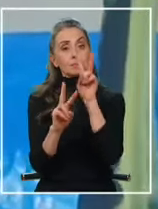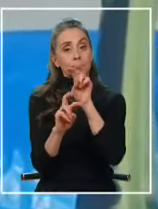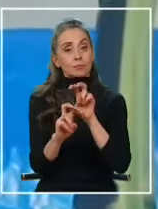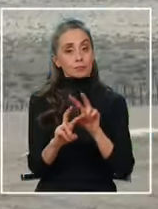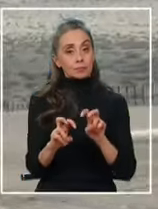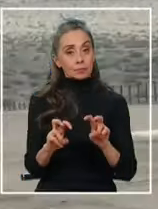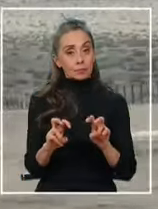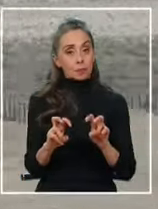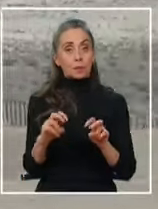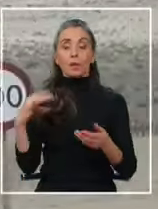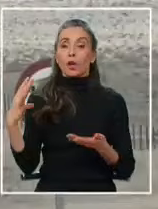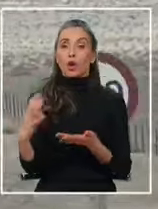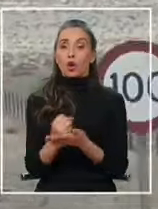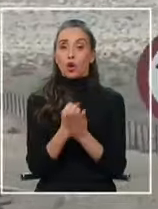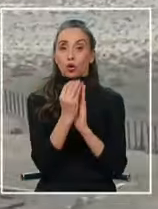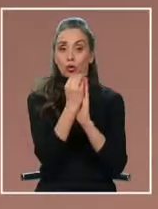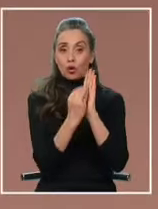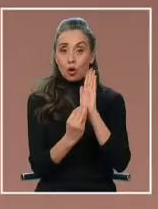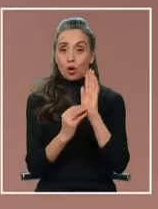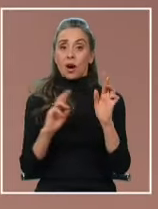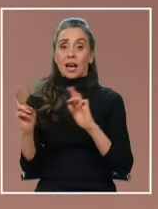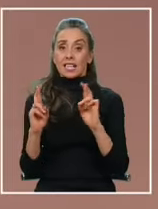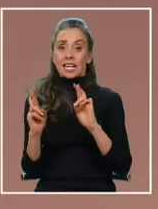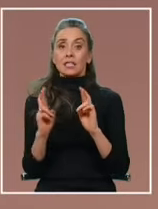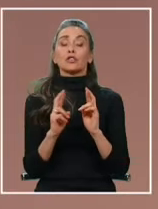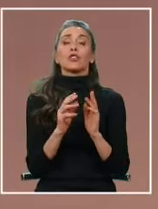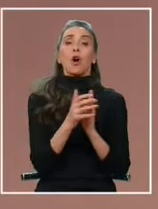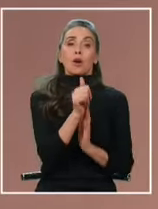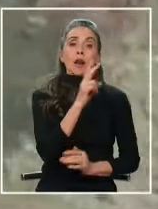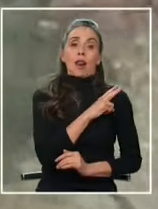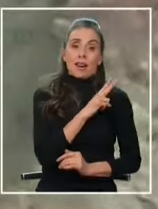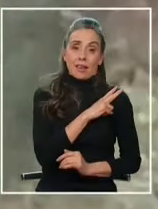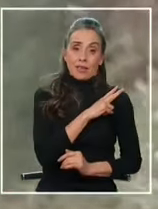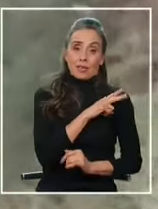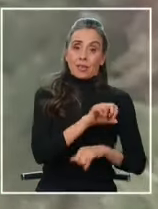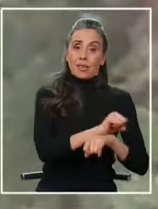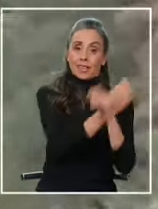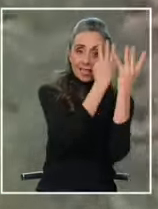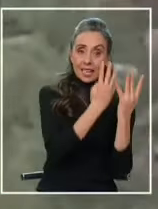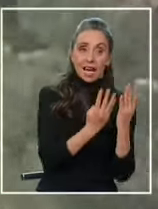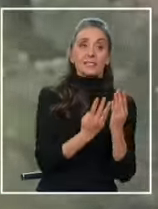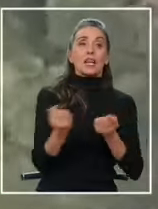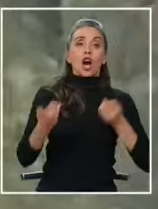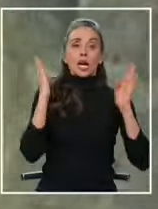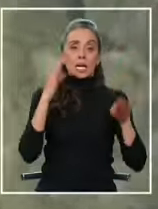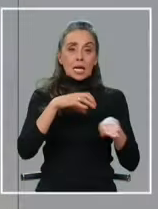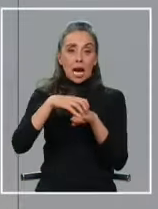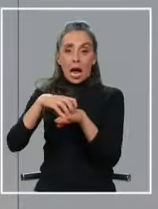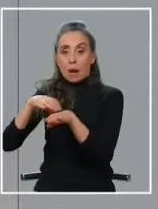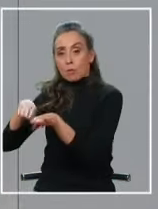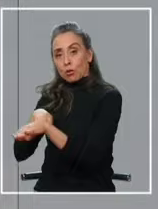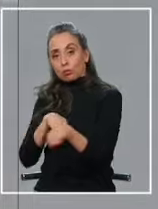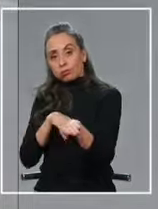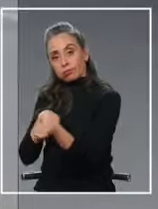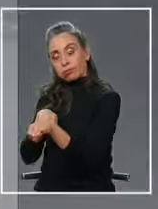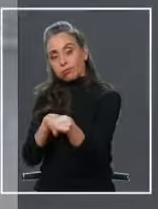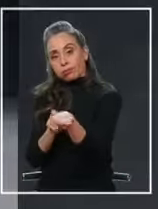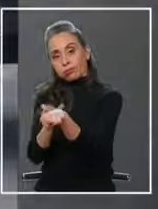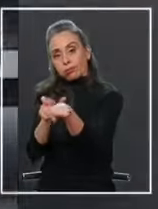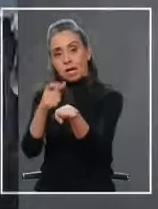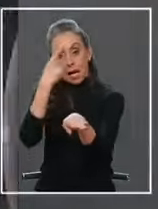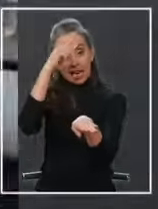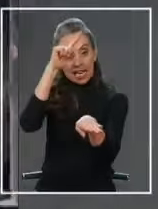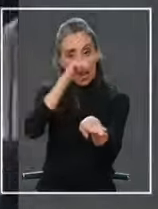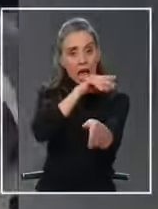investigación se habría logrado establecer la relación entre el líder operativo con la carga que era escoltada durante todo el trayecto desde